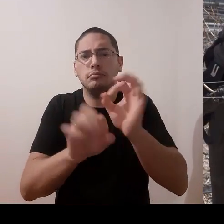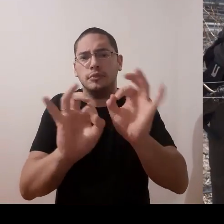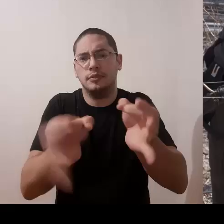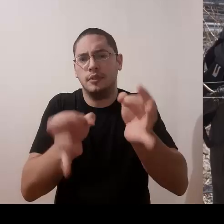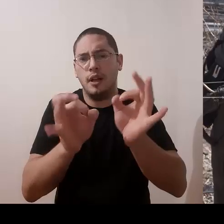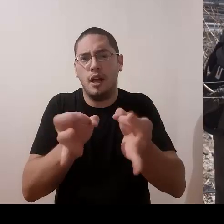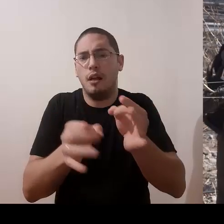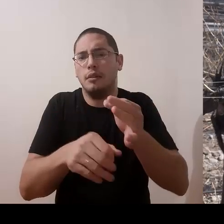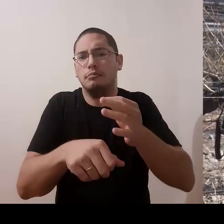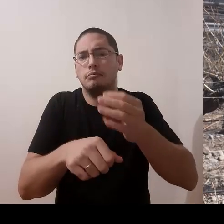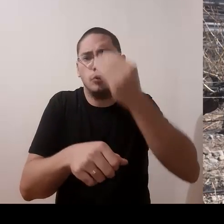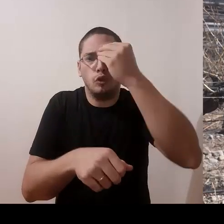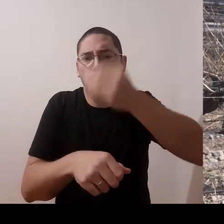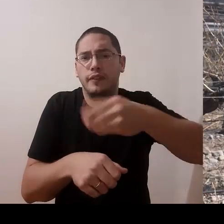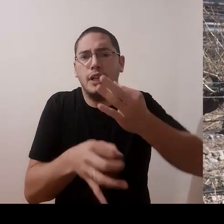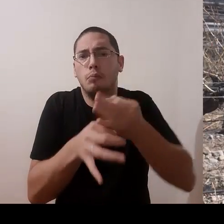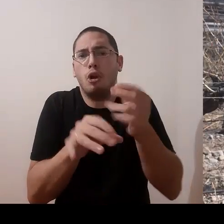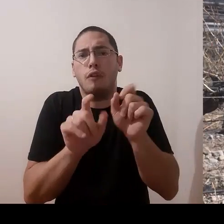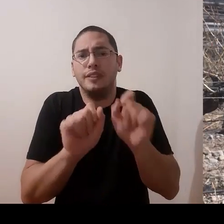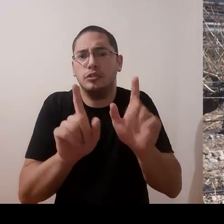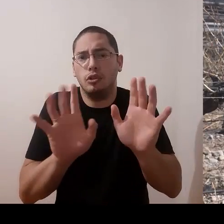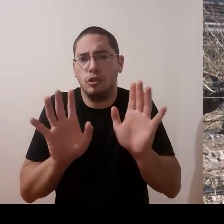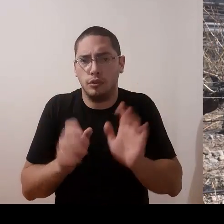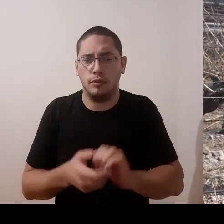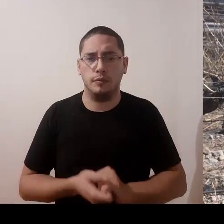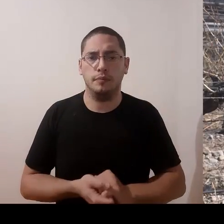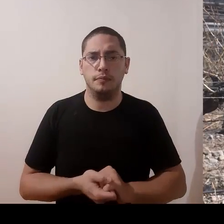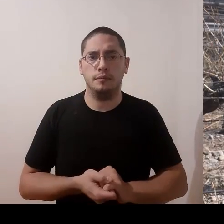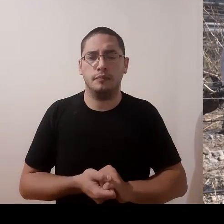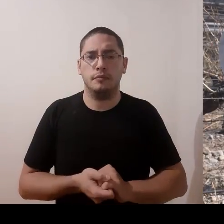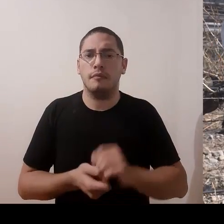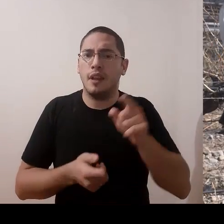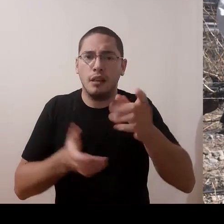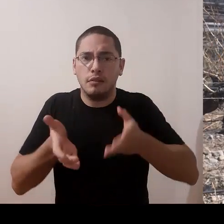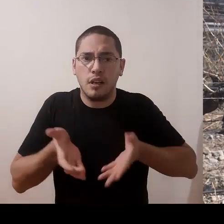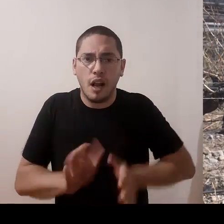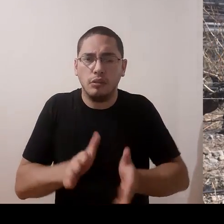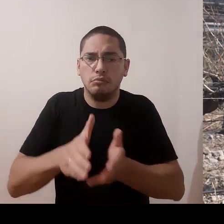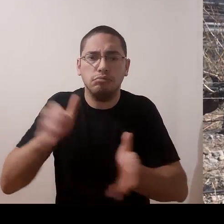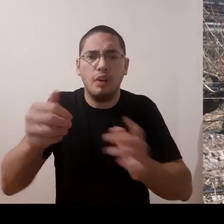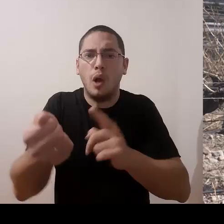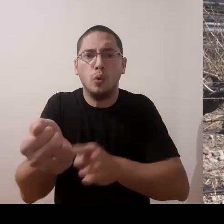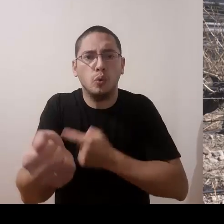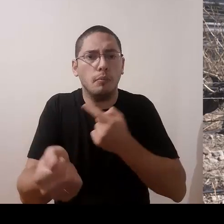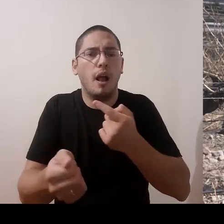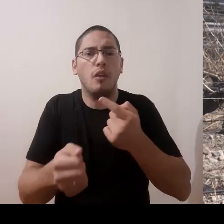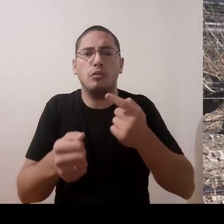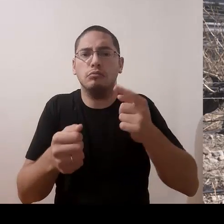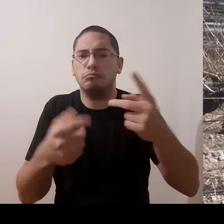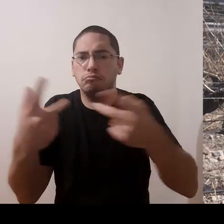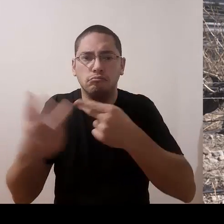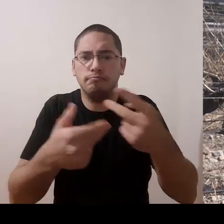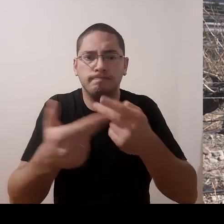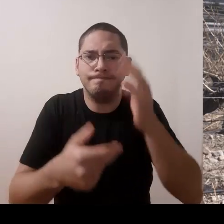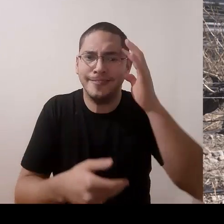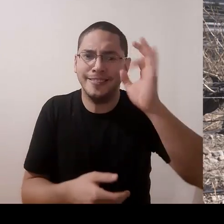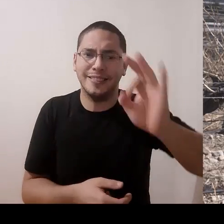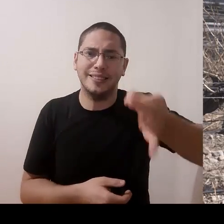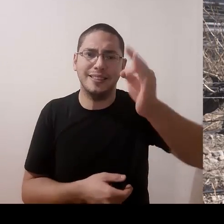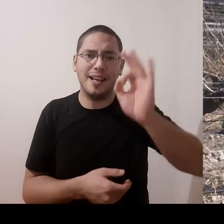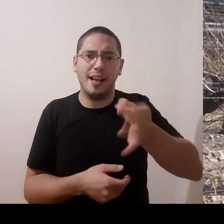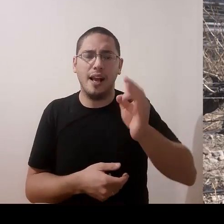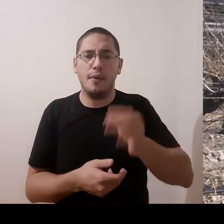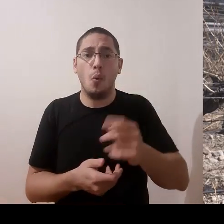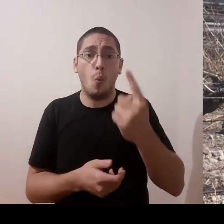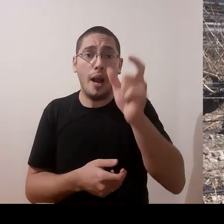Es su metier, es su profesión. Han nacido haciendo este trabajo muchas personas. Una